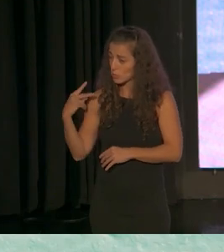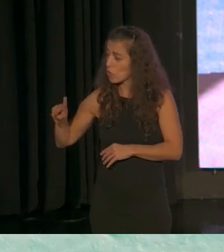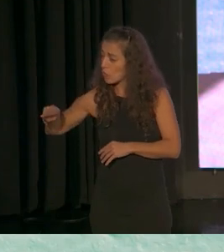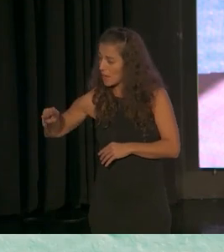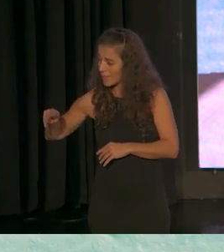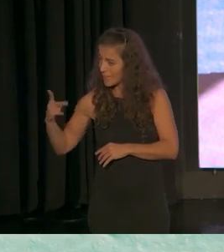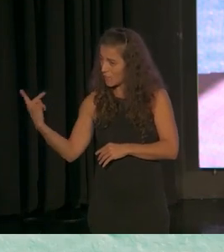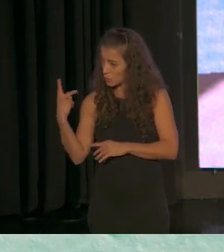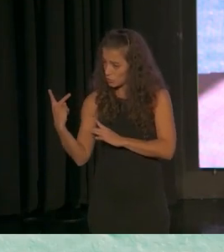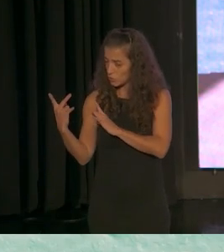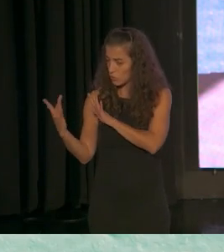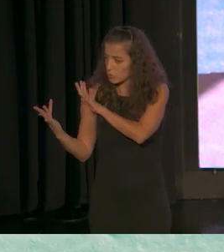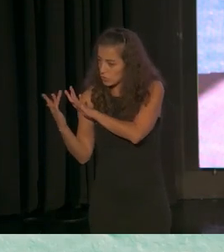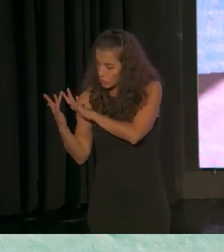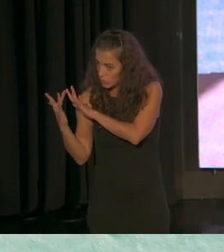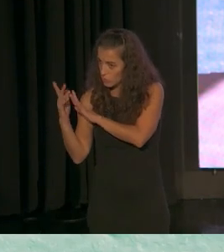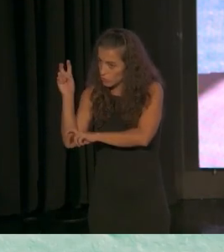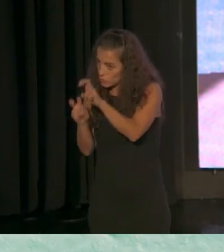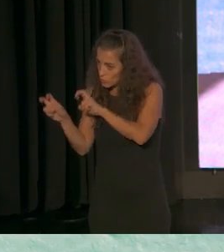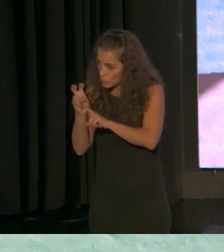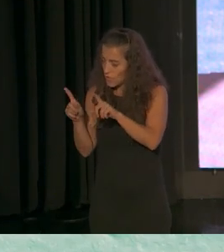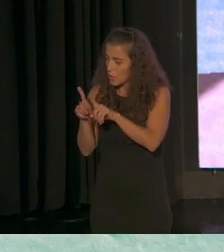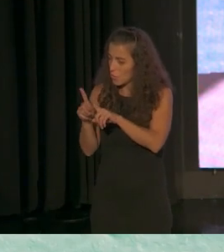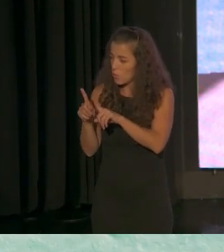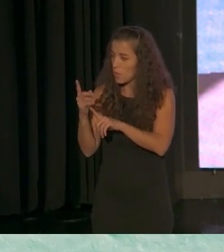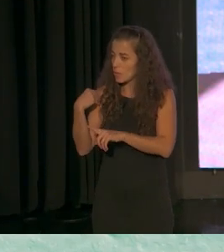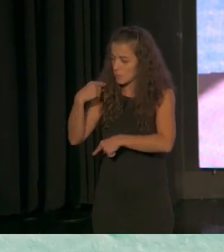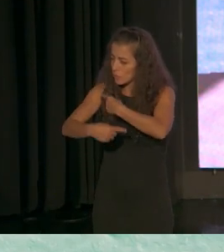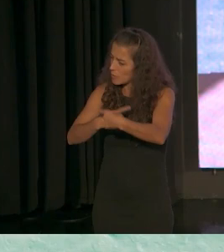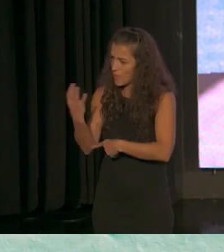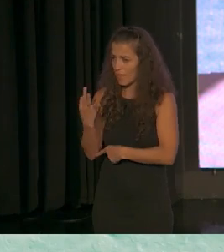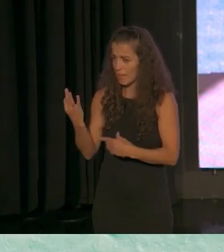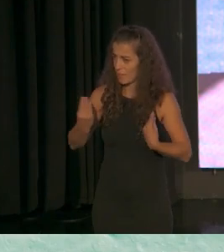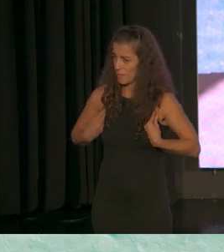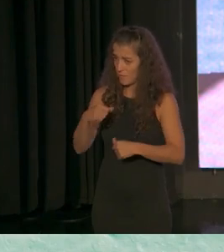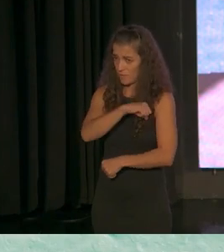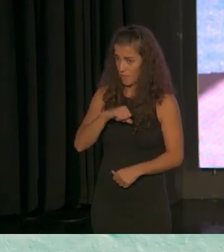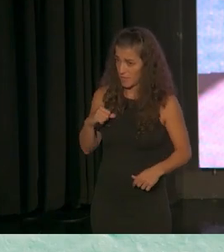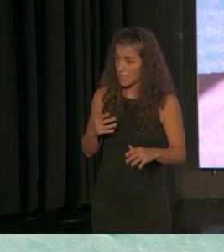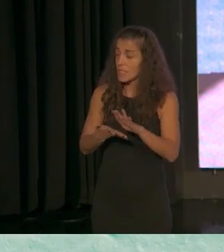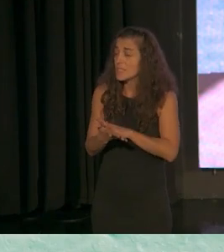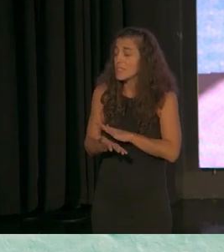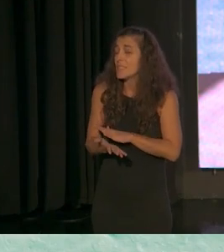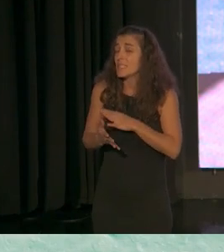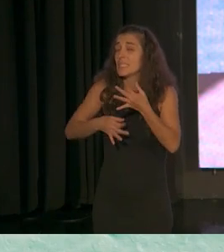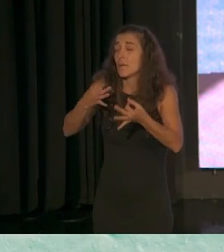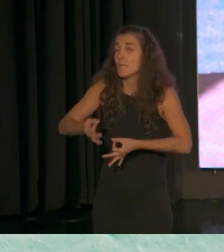la propia tenga una vida independiente cuando digo independiente quiero decir no siempre no siempre